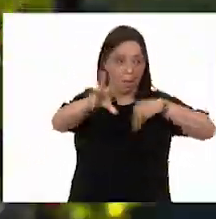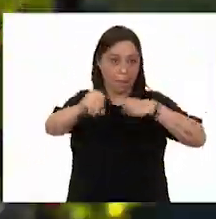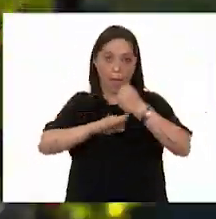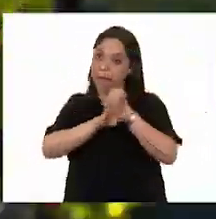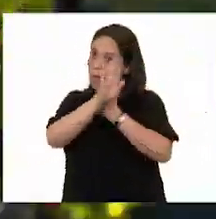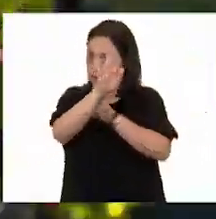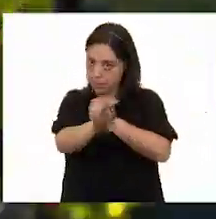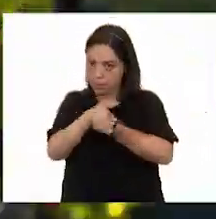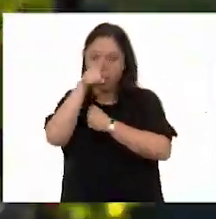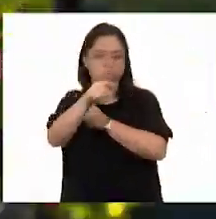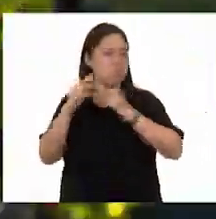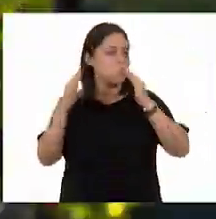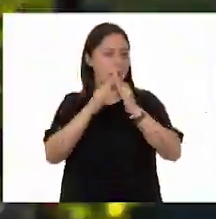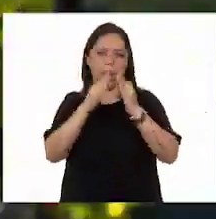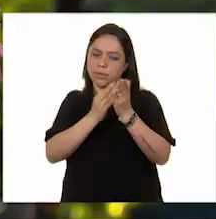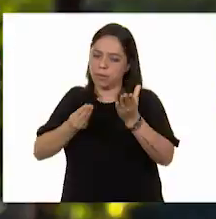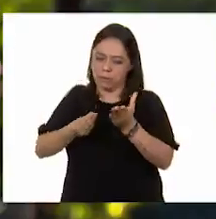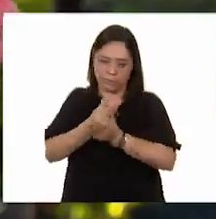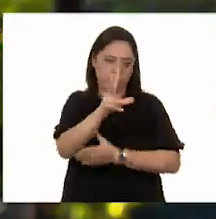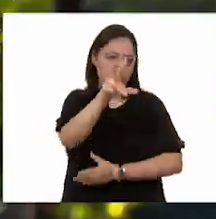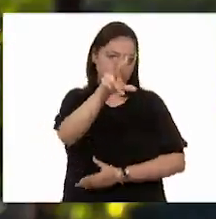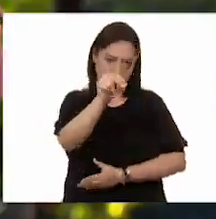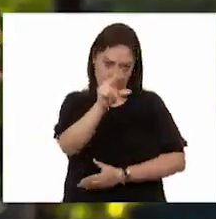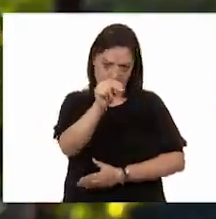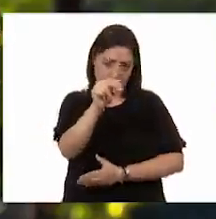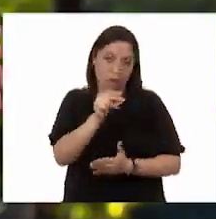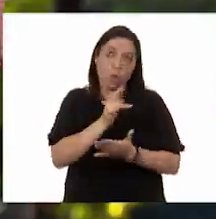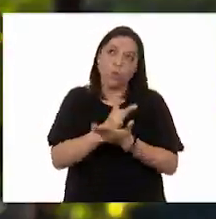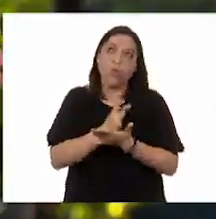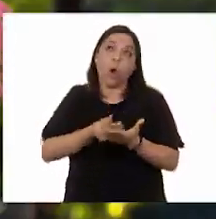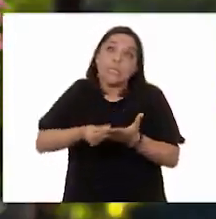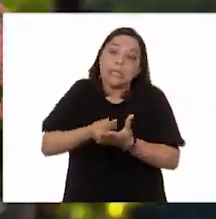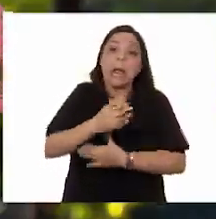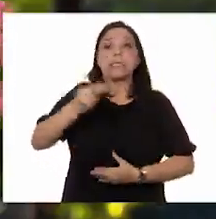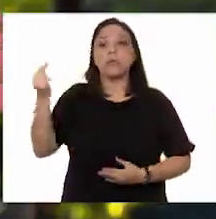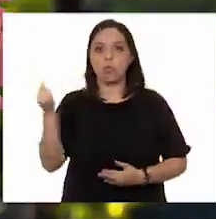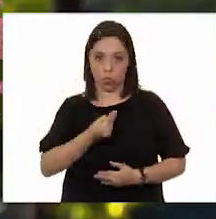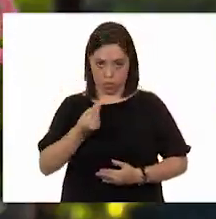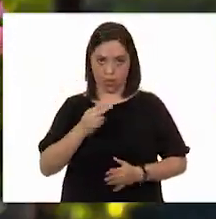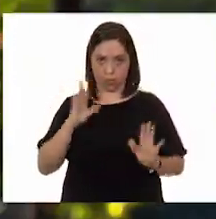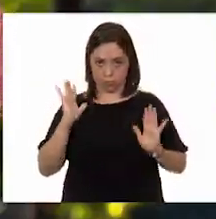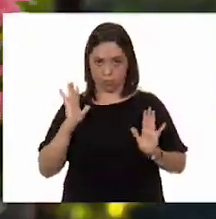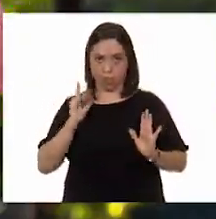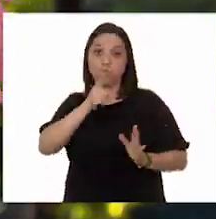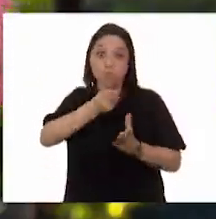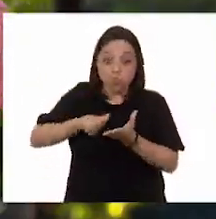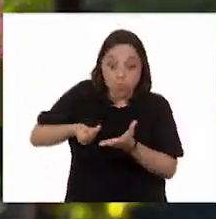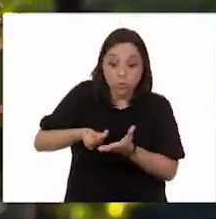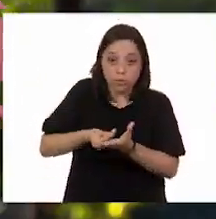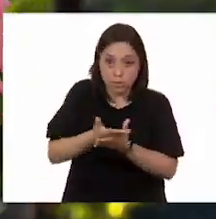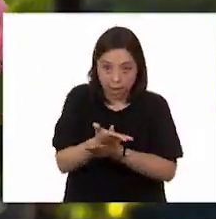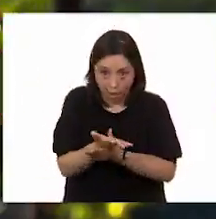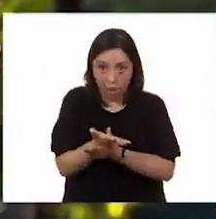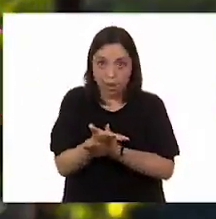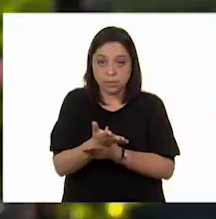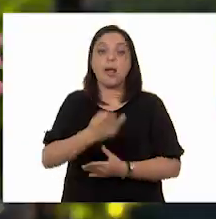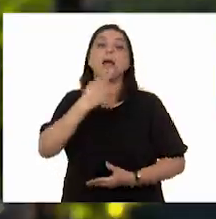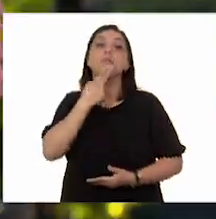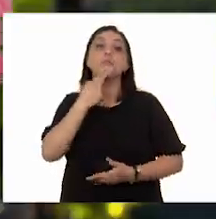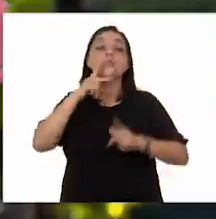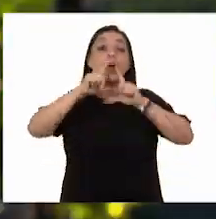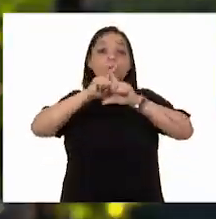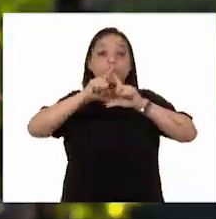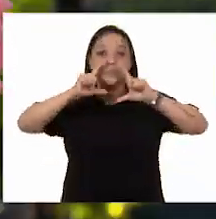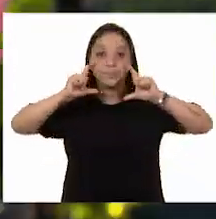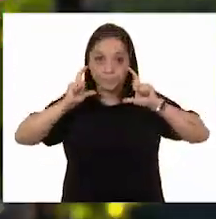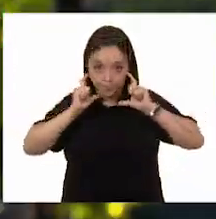Trata de no salir de casa a menos que sea muy necesario. Si lo haces, utiliza